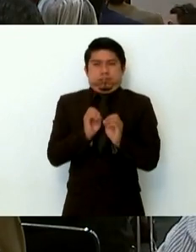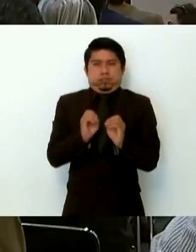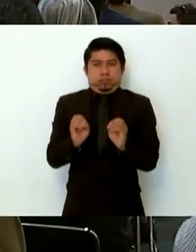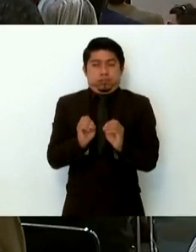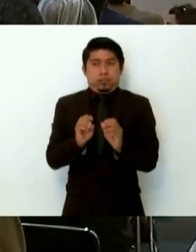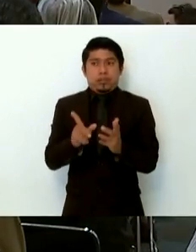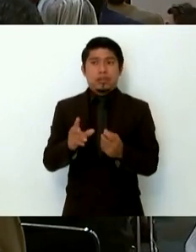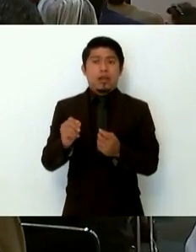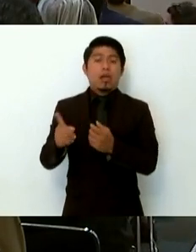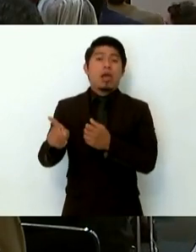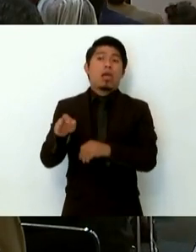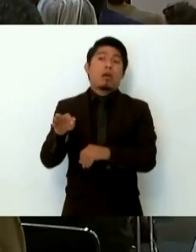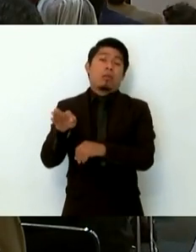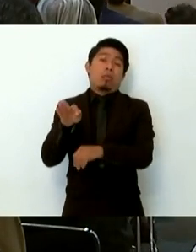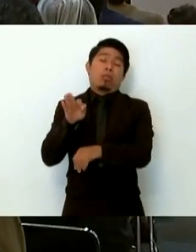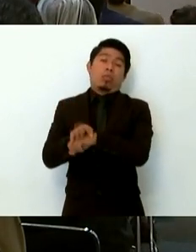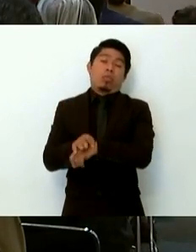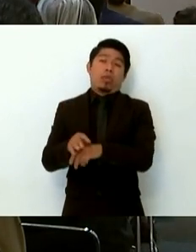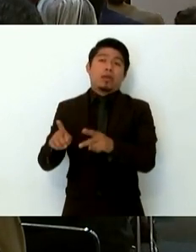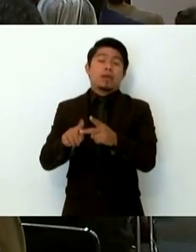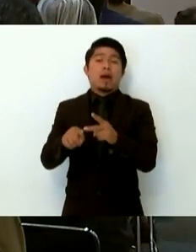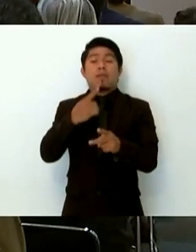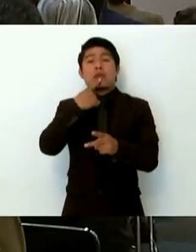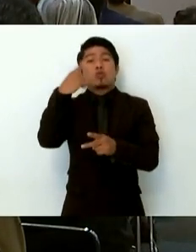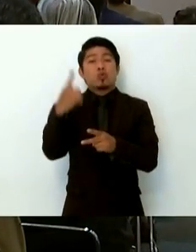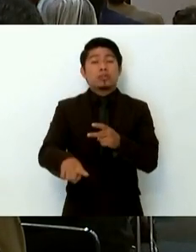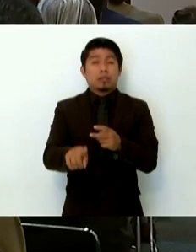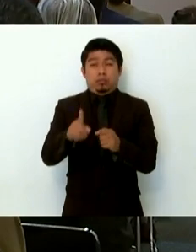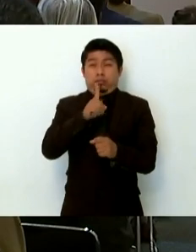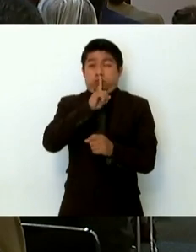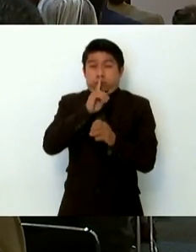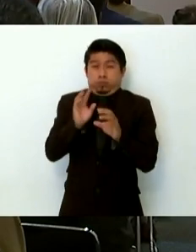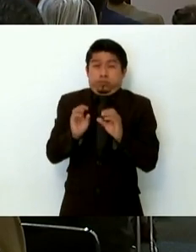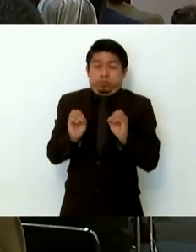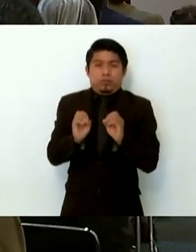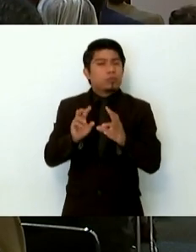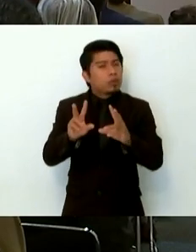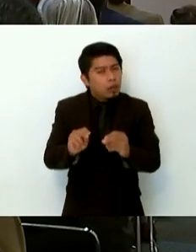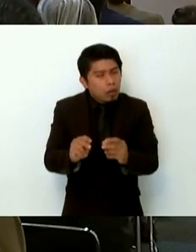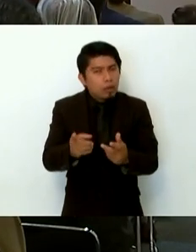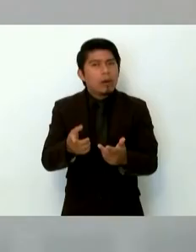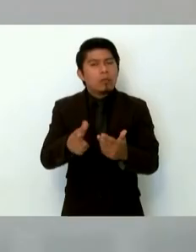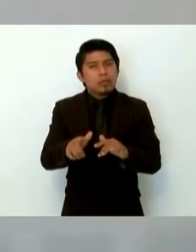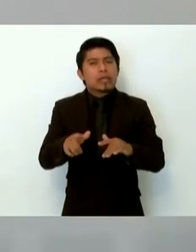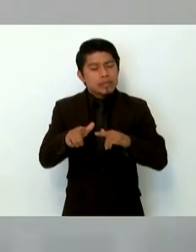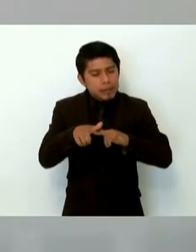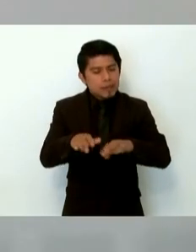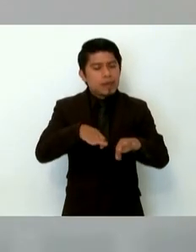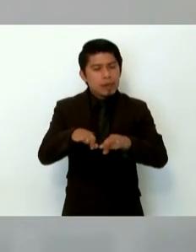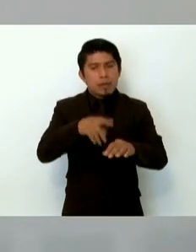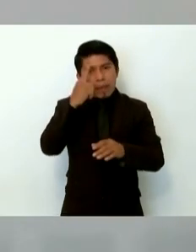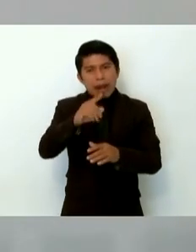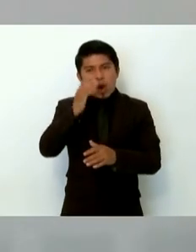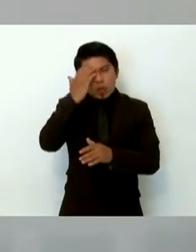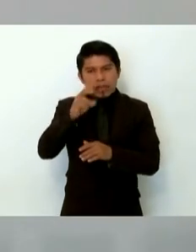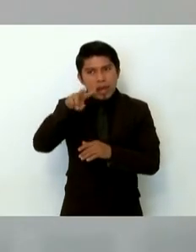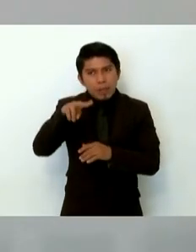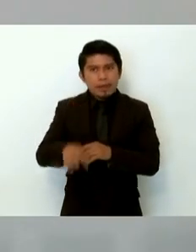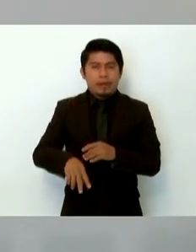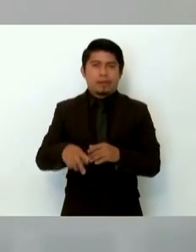amparazos y a denuncias vamos a seguir trabajando por conocer la verdad de los hechos